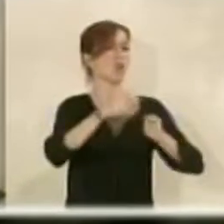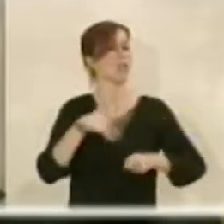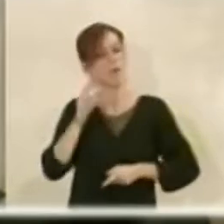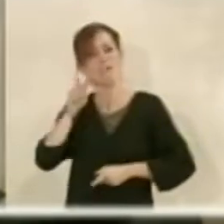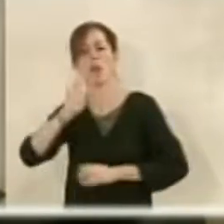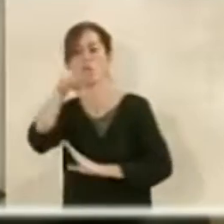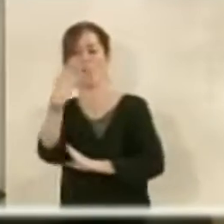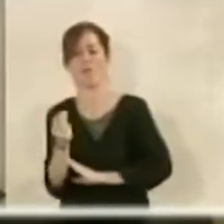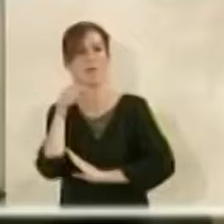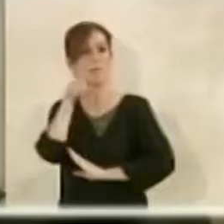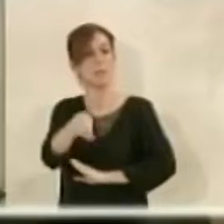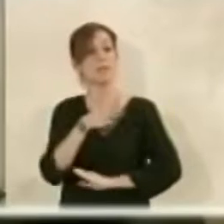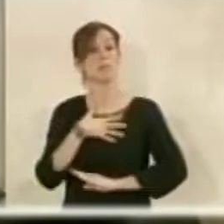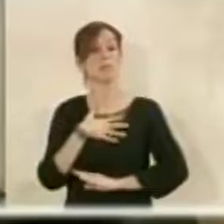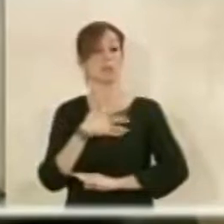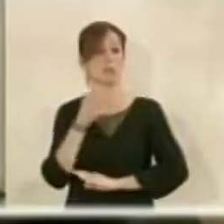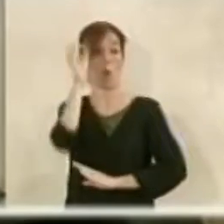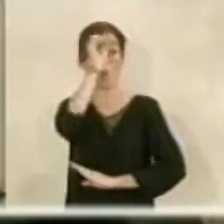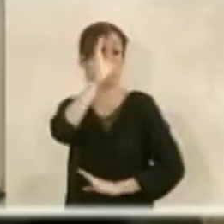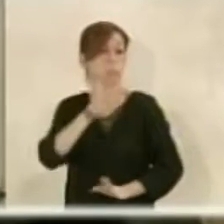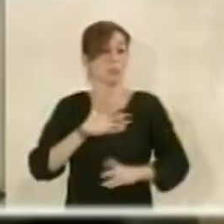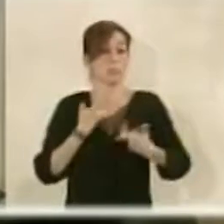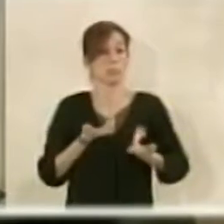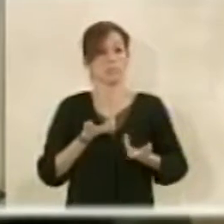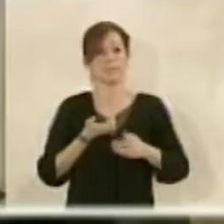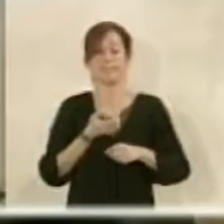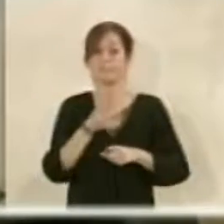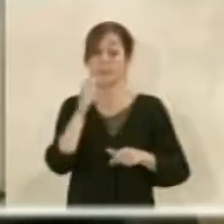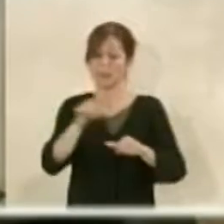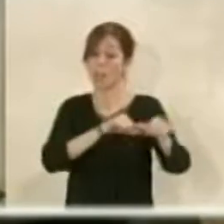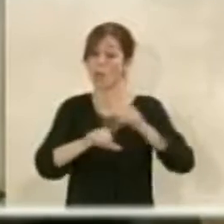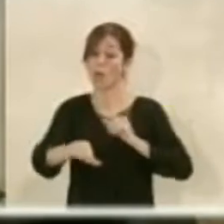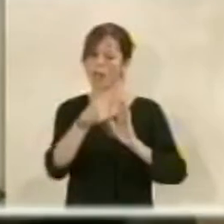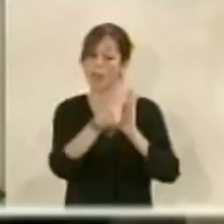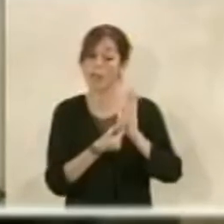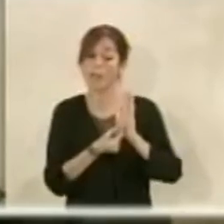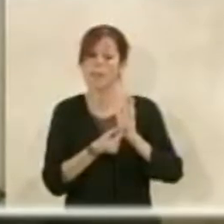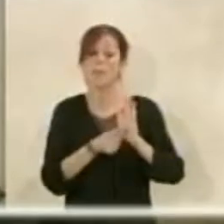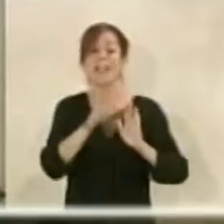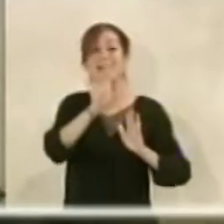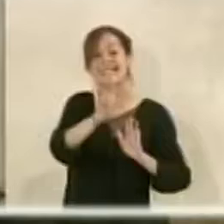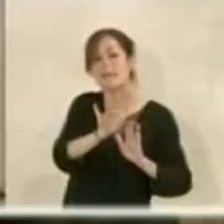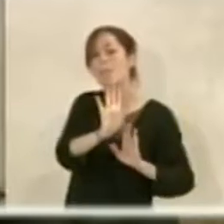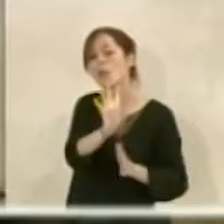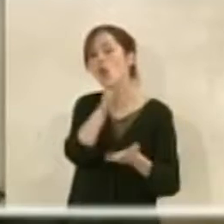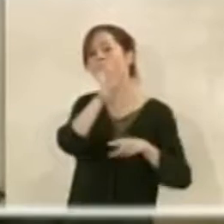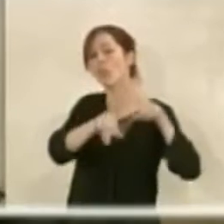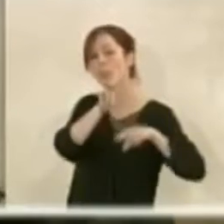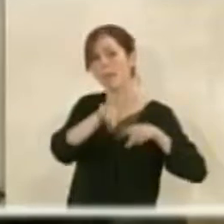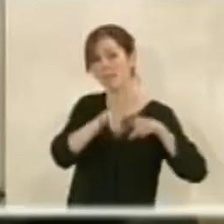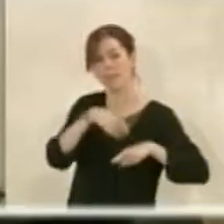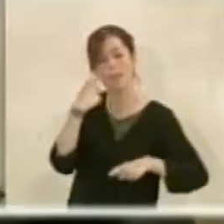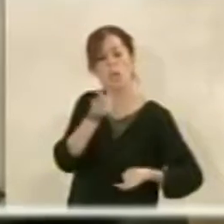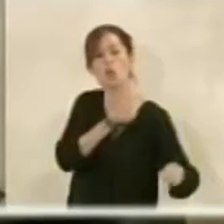centro comercial. Esa es nuestra postura y esa va a ser nuestra exigencia a partir de este momento. Por lo tanto, es un sí crítico y condicionado y que